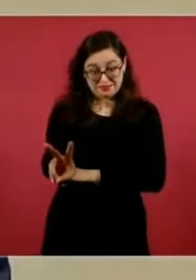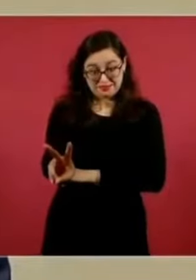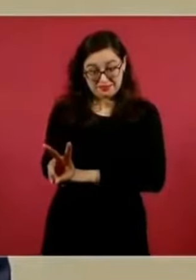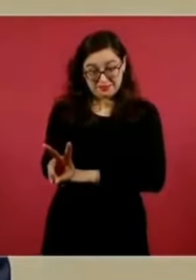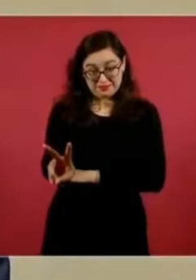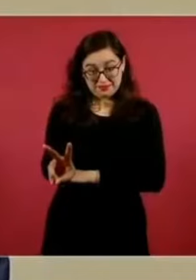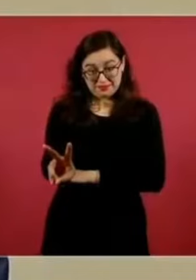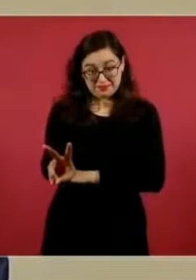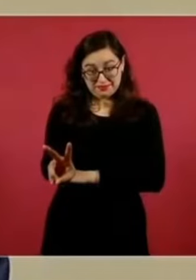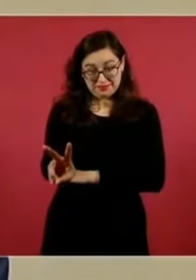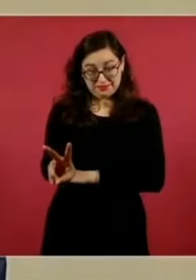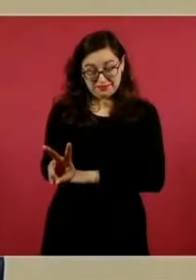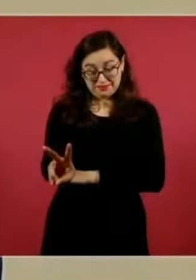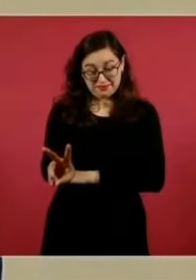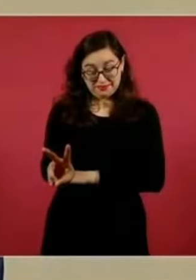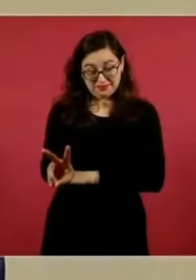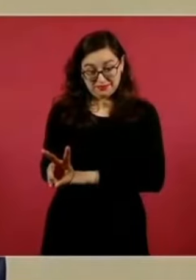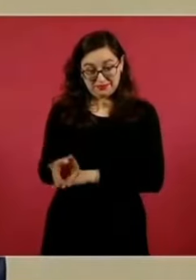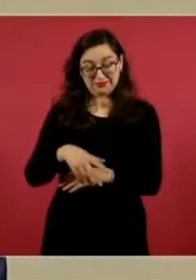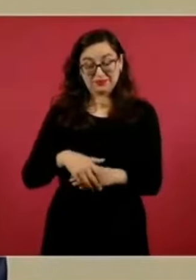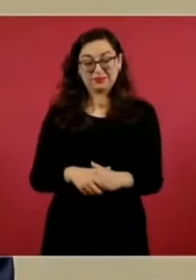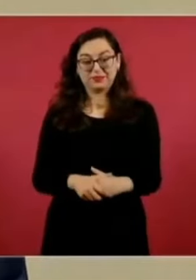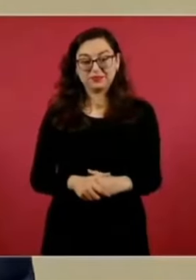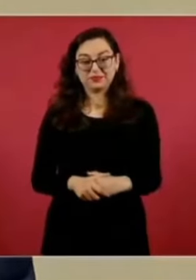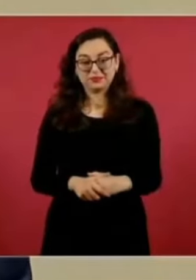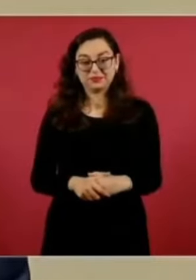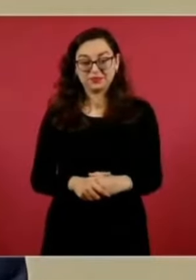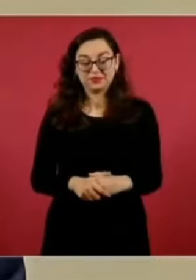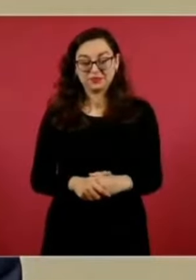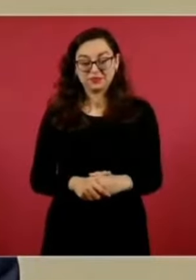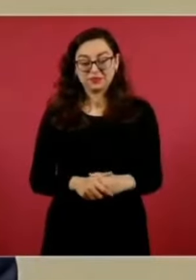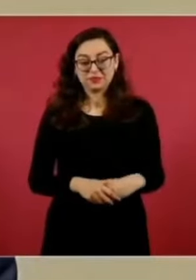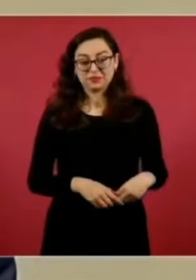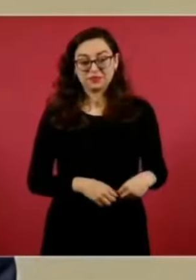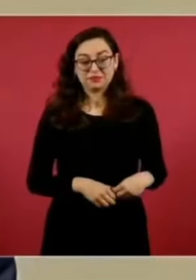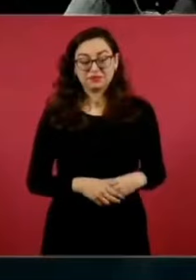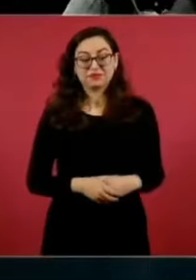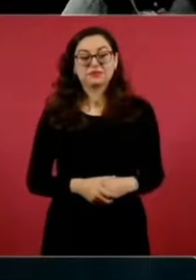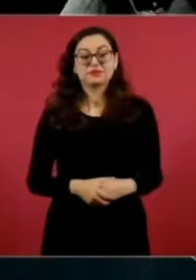era el 8 o 9 me parece que se ha cambiado o la siguiente.